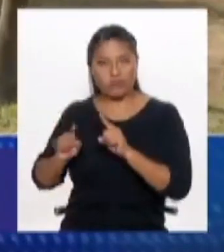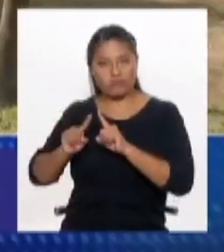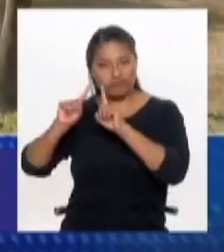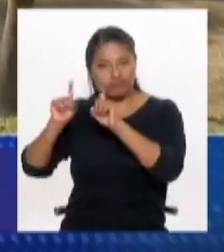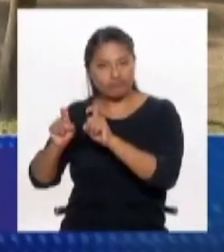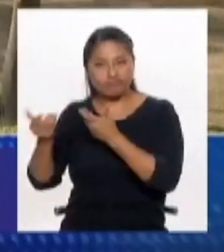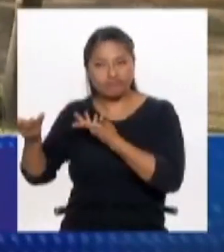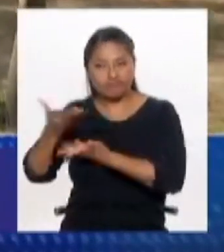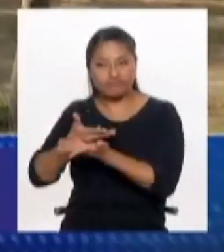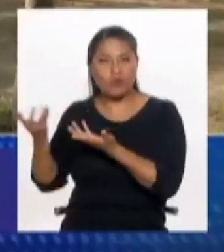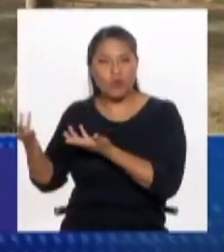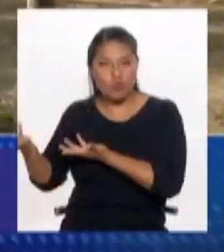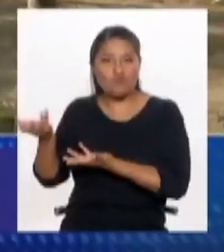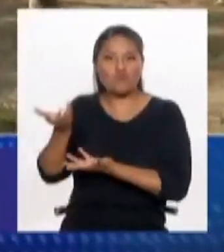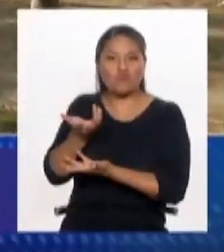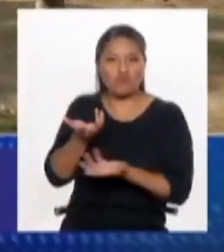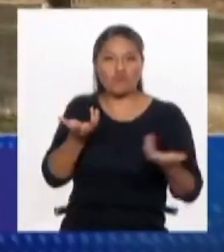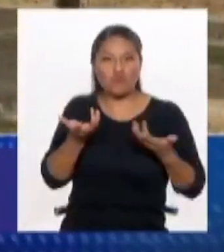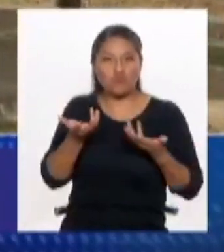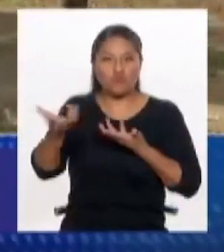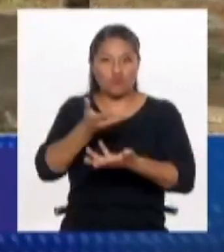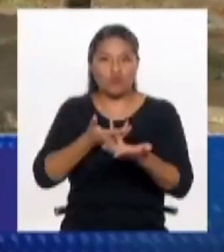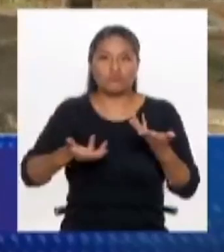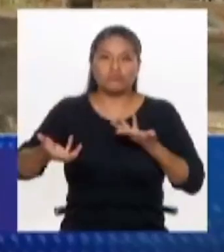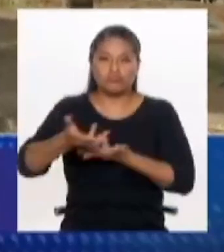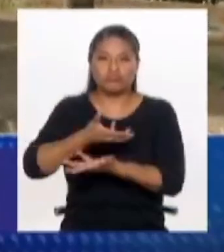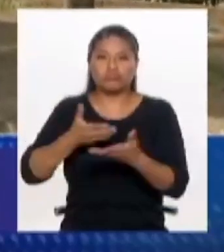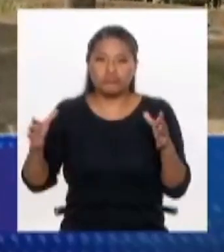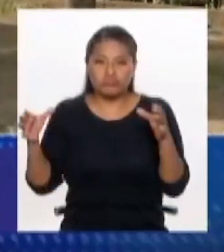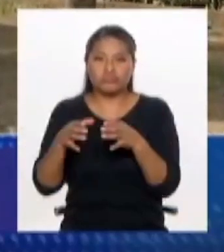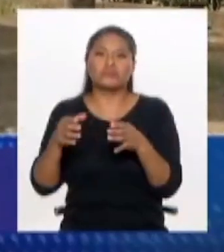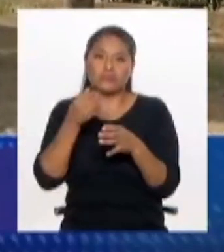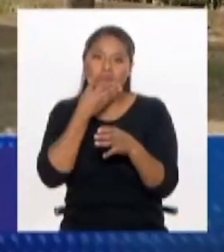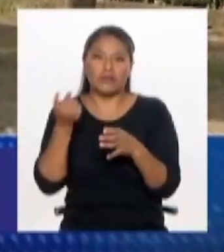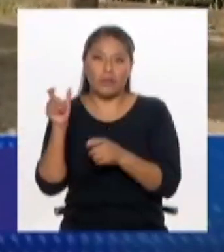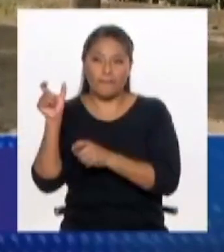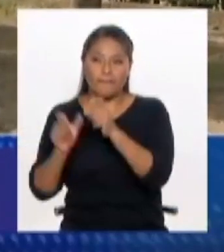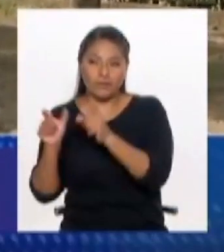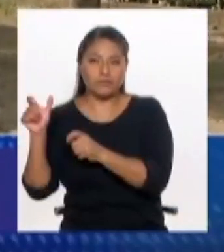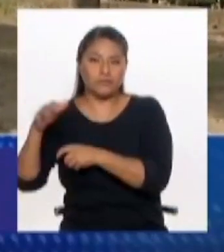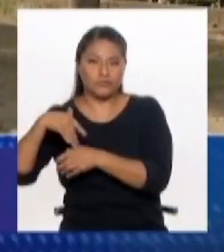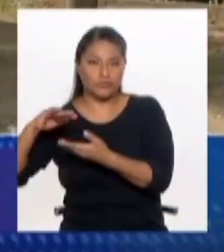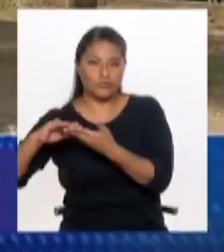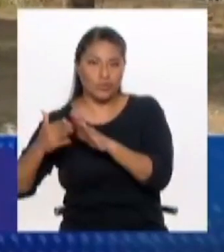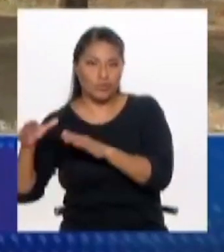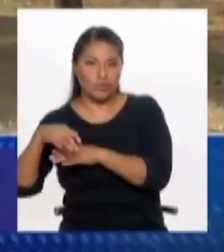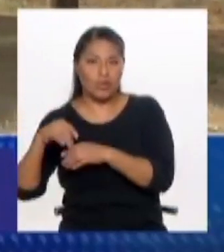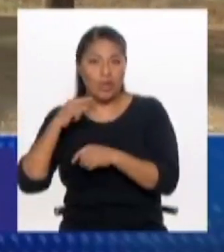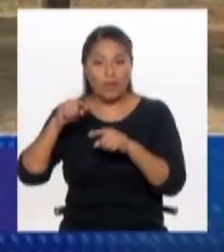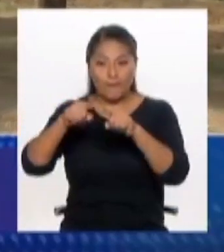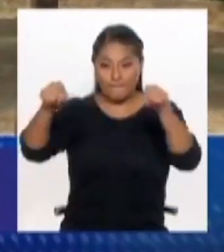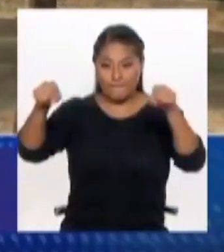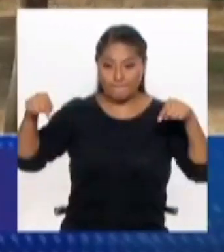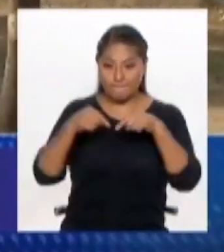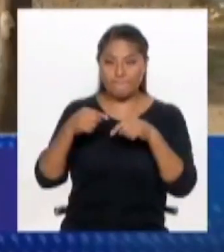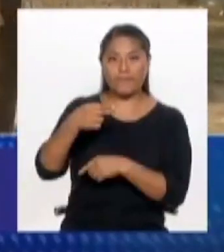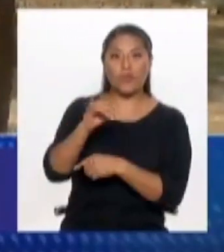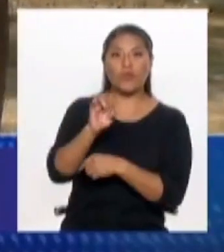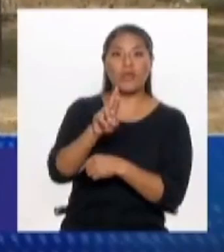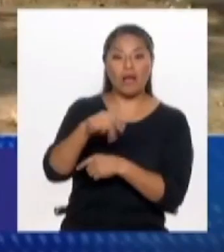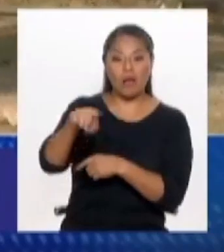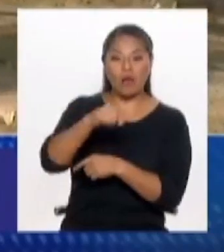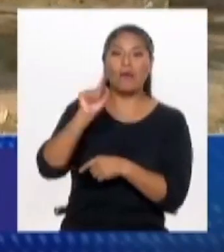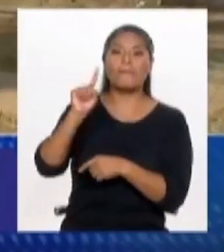decisiones urbanas que podamos involucrarla. Esa operación en la piscina del Parque de Miracocha pudo hacerse junto